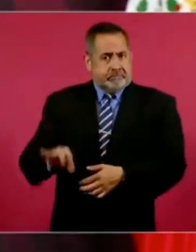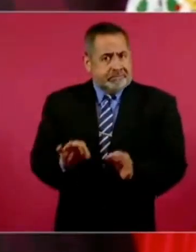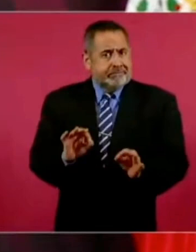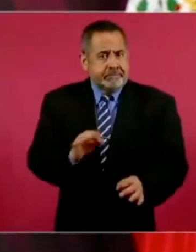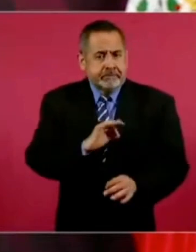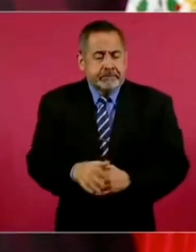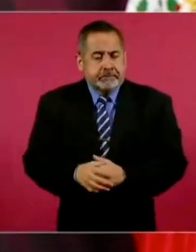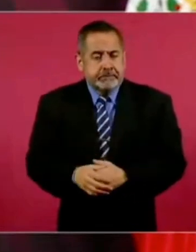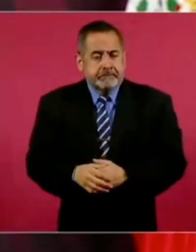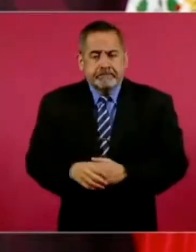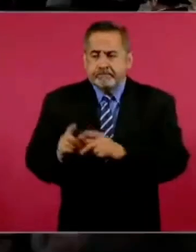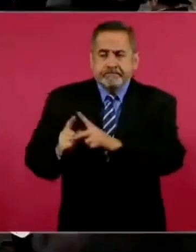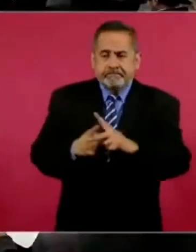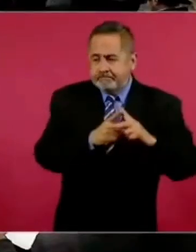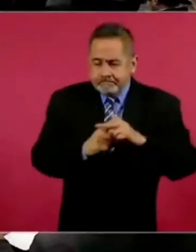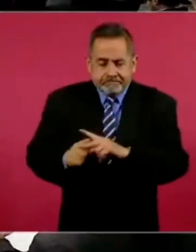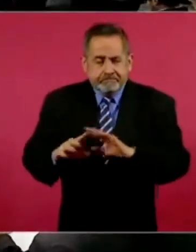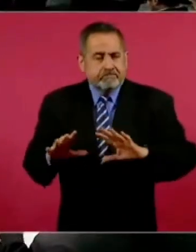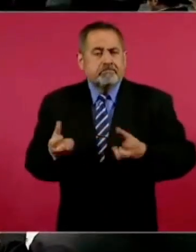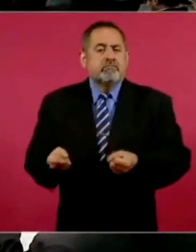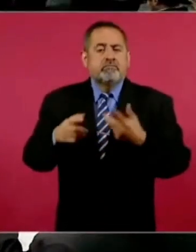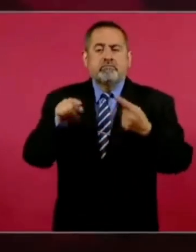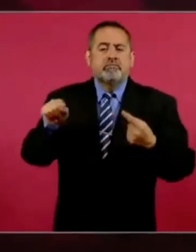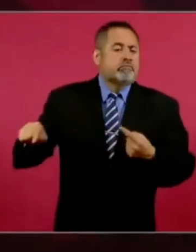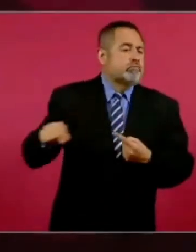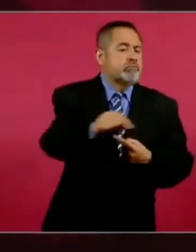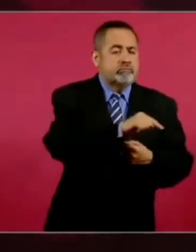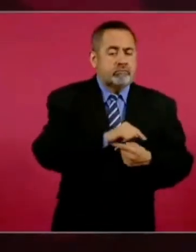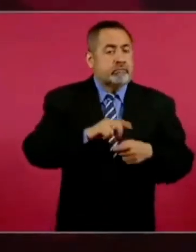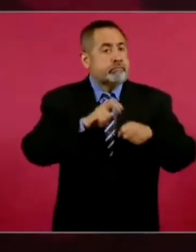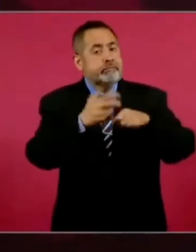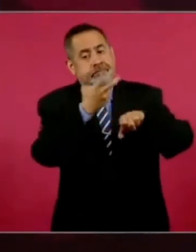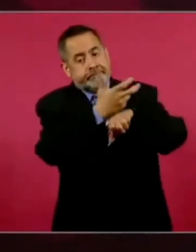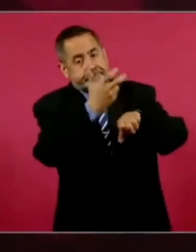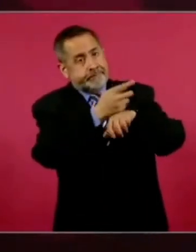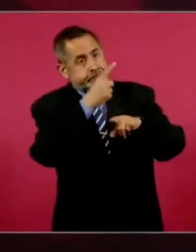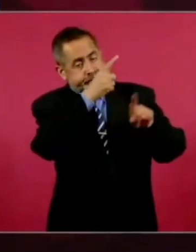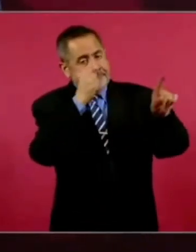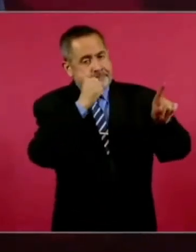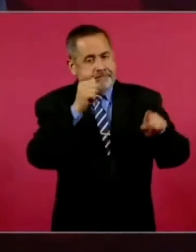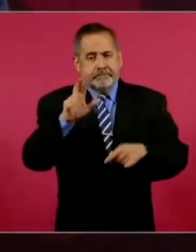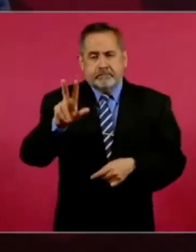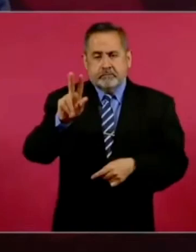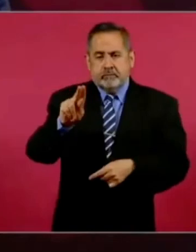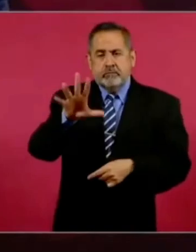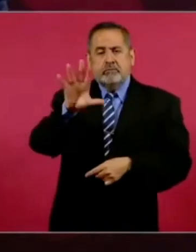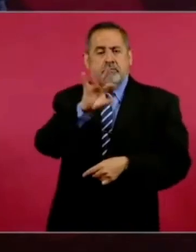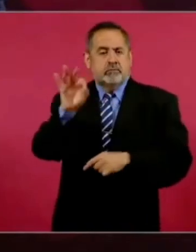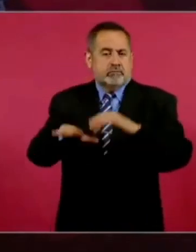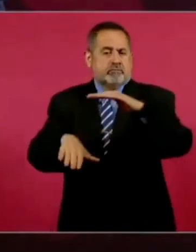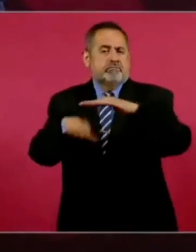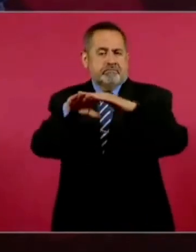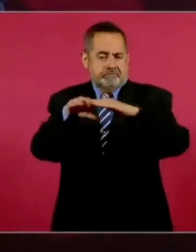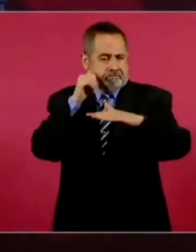El promedio de producción de las refinerías en Estados Unidos está en 85 por ciento.